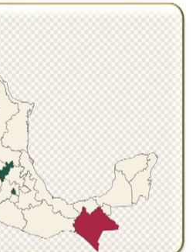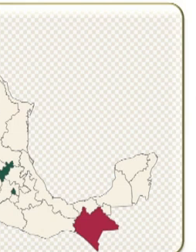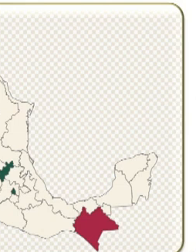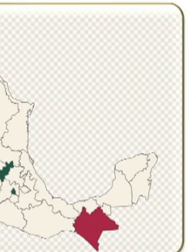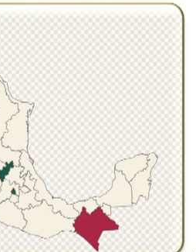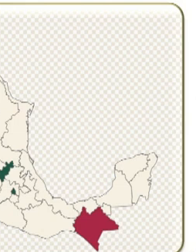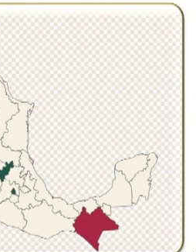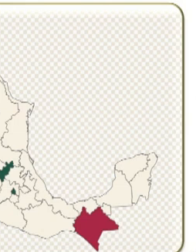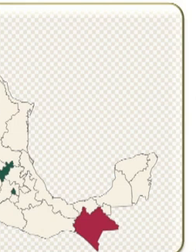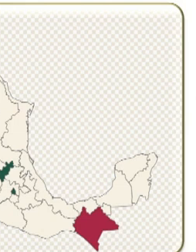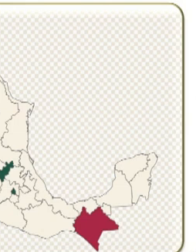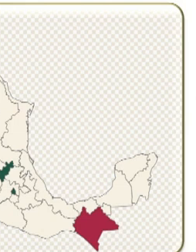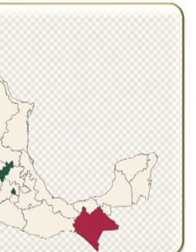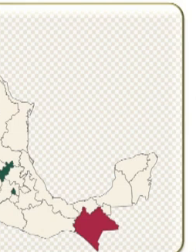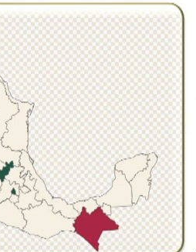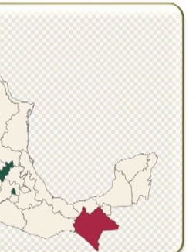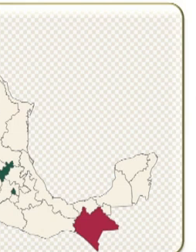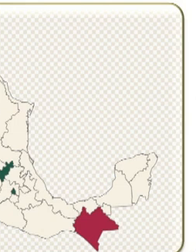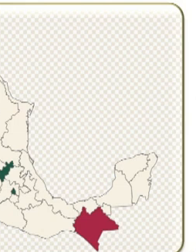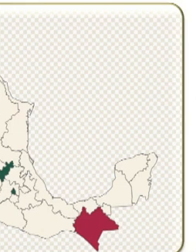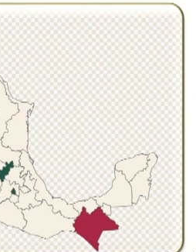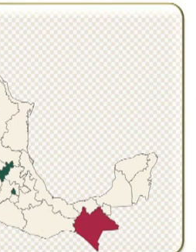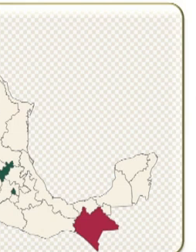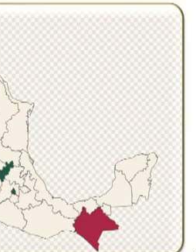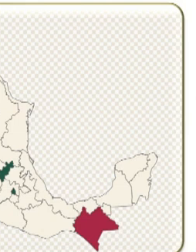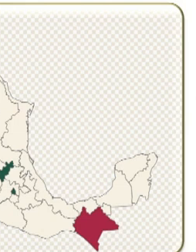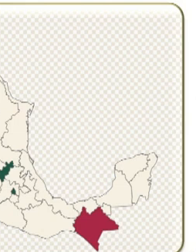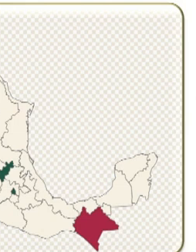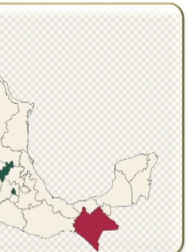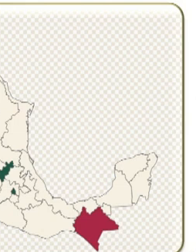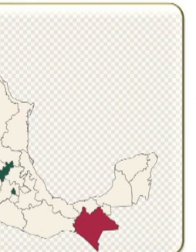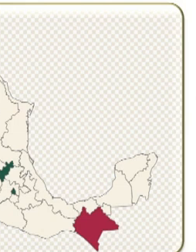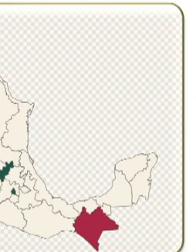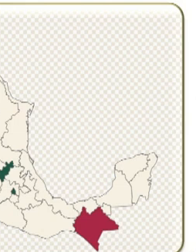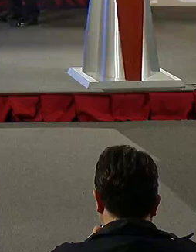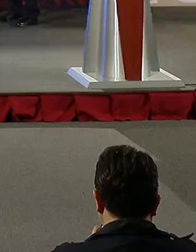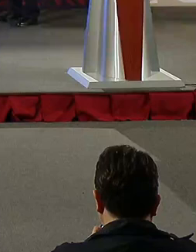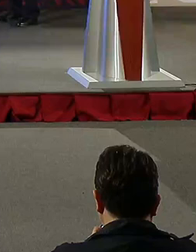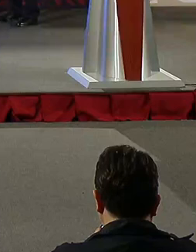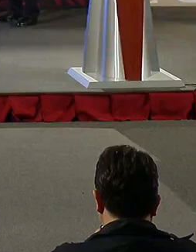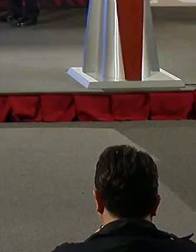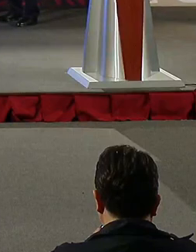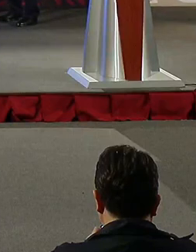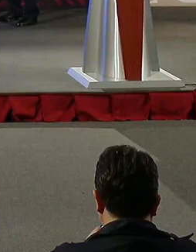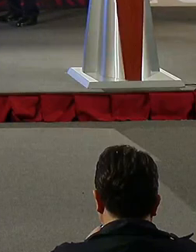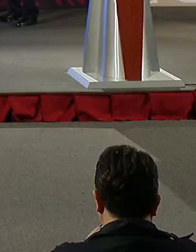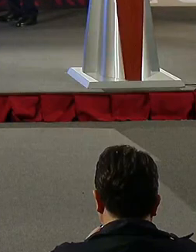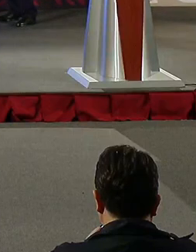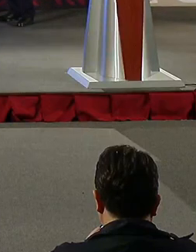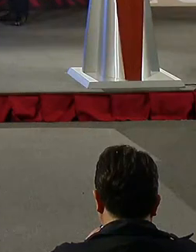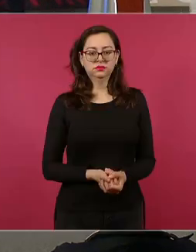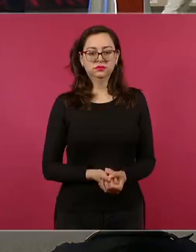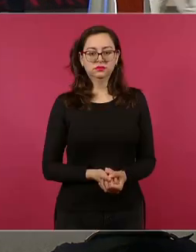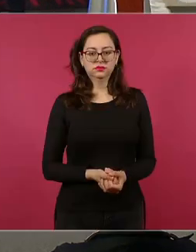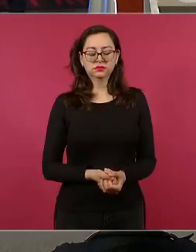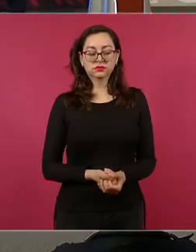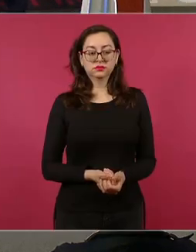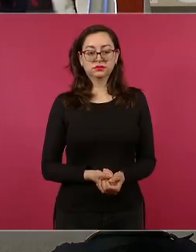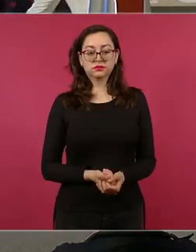aquí, 27 detenidos, grupos delictivos dos y células independientes uno. Le cedo la palabra a la secretaria Rosa.